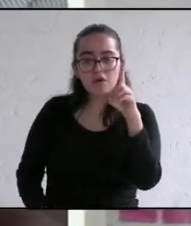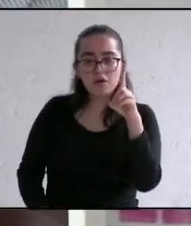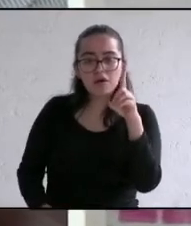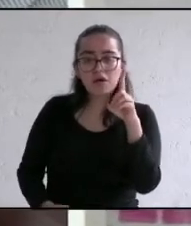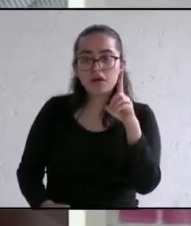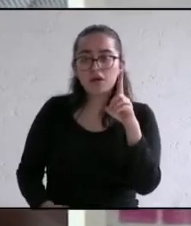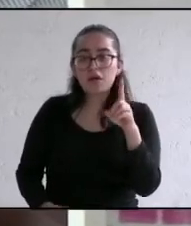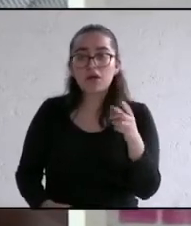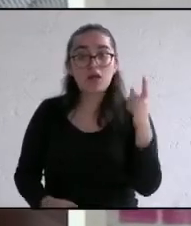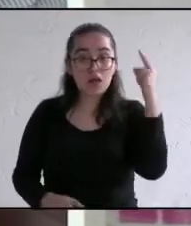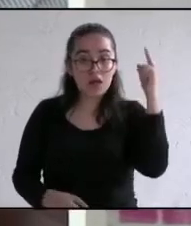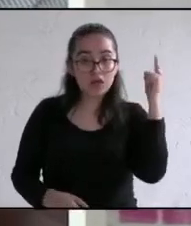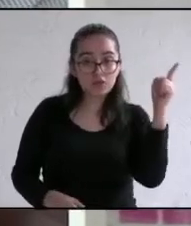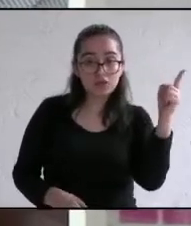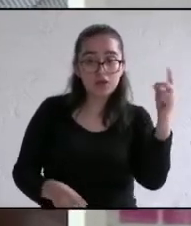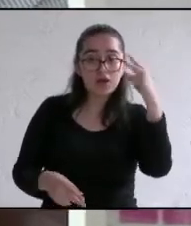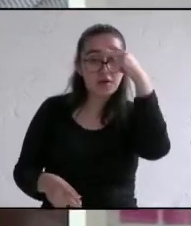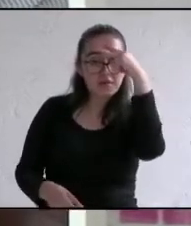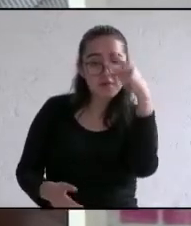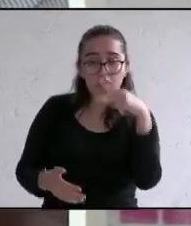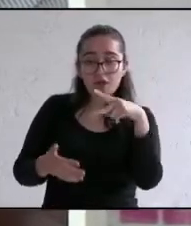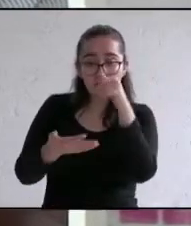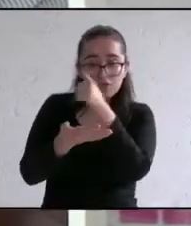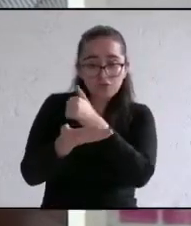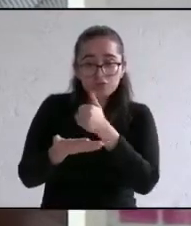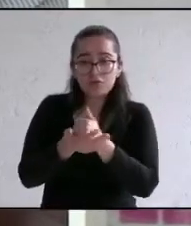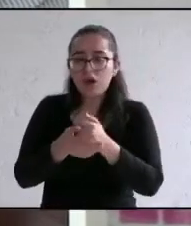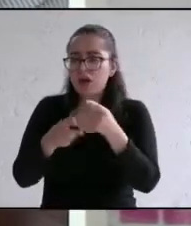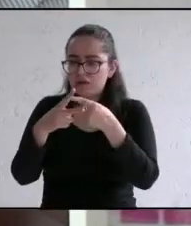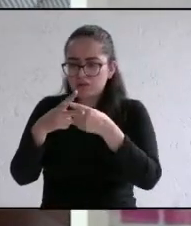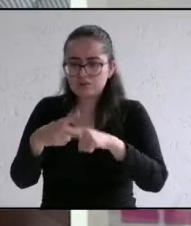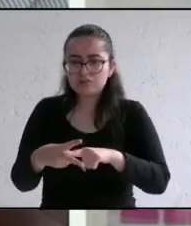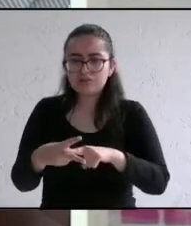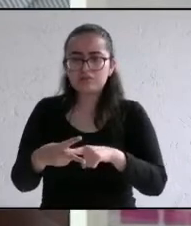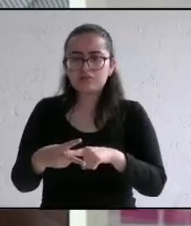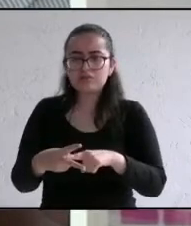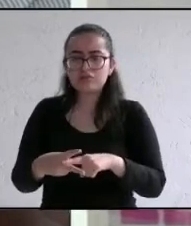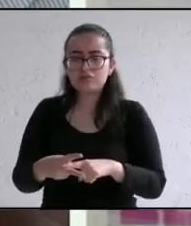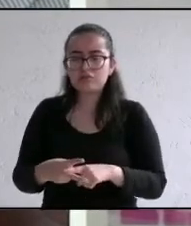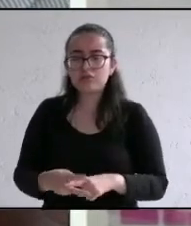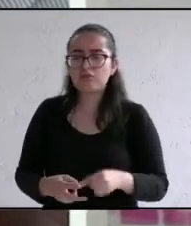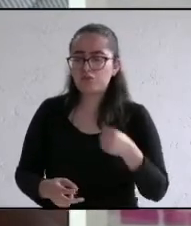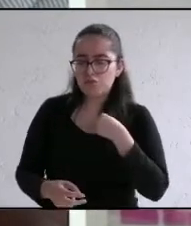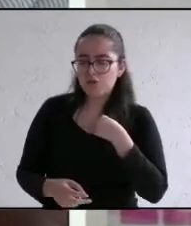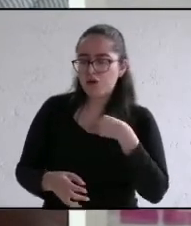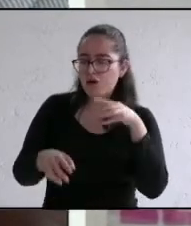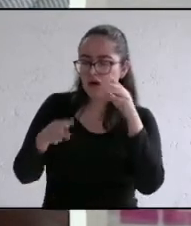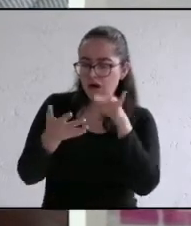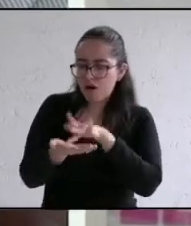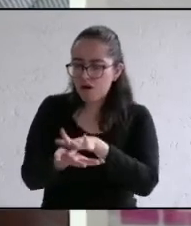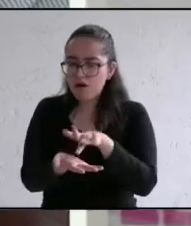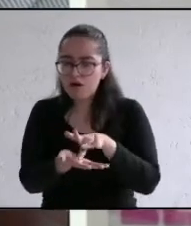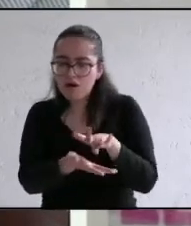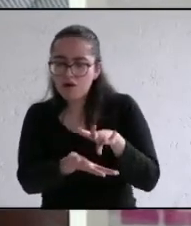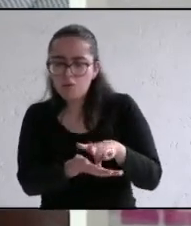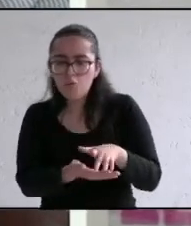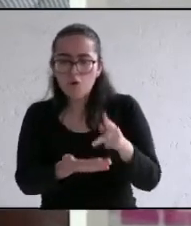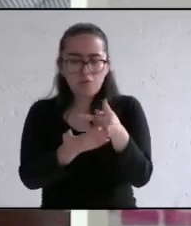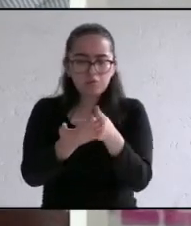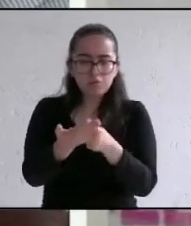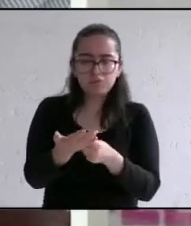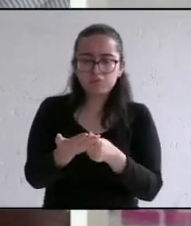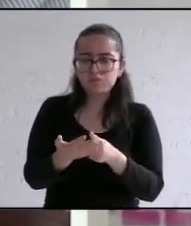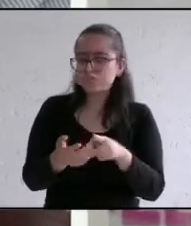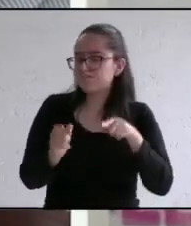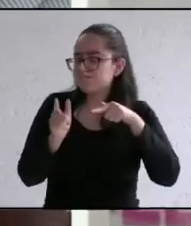les digo a todos los ciudadanos que no teman al no votar por el partido del poder los programas sociales van a seguir el